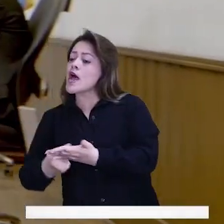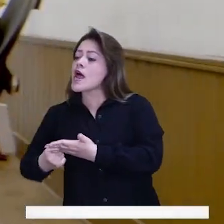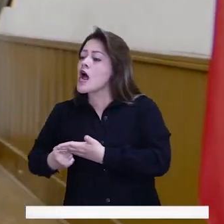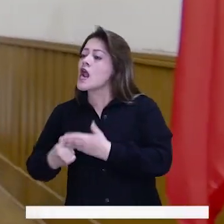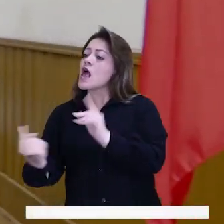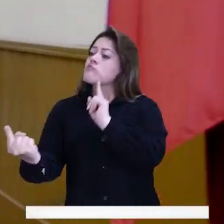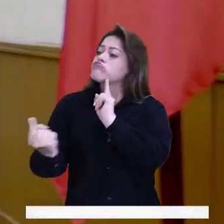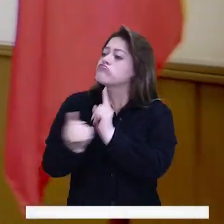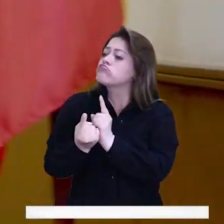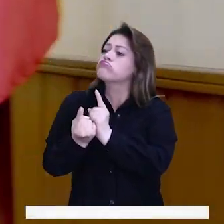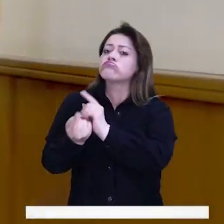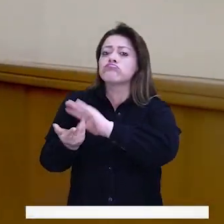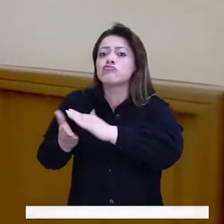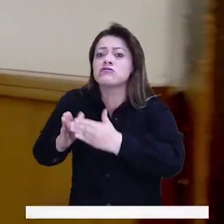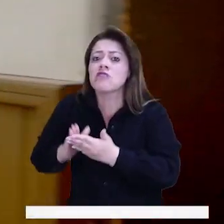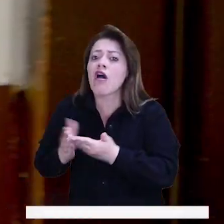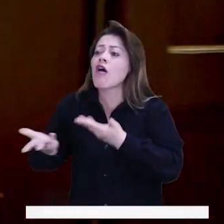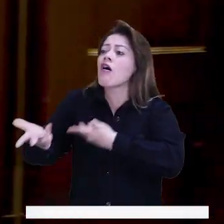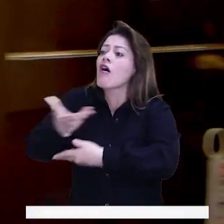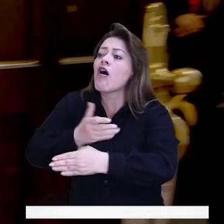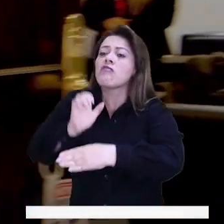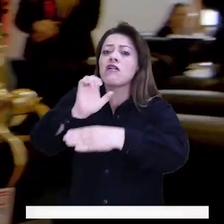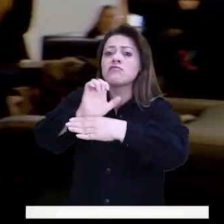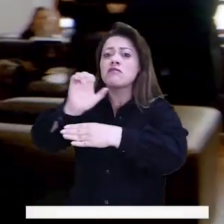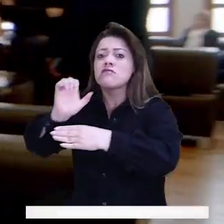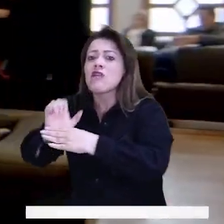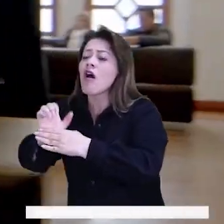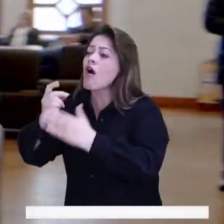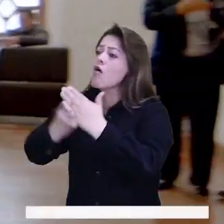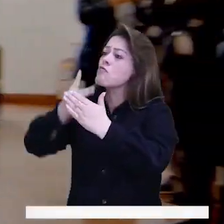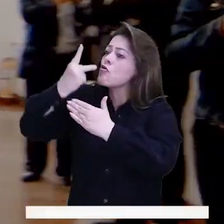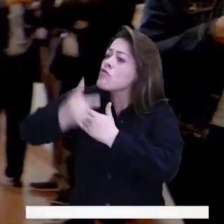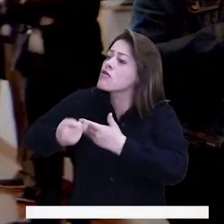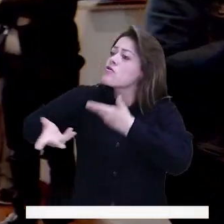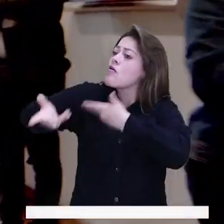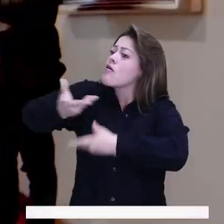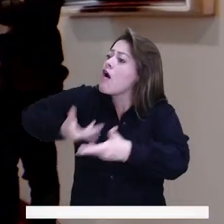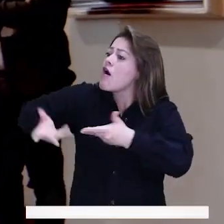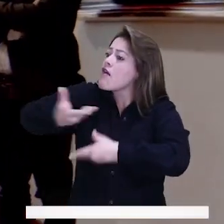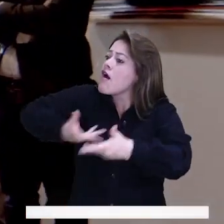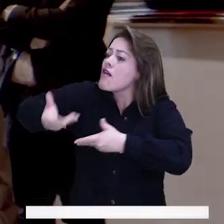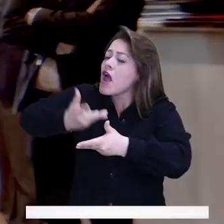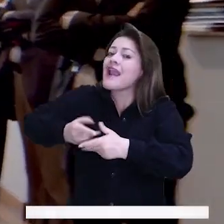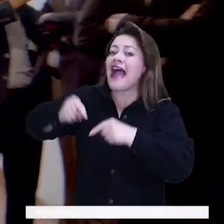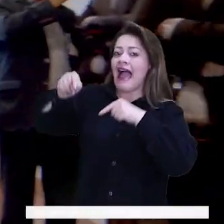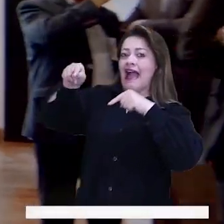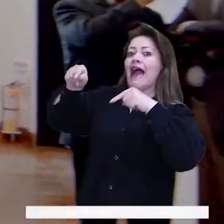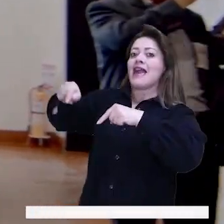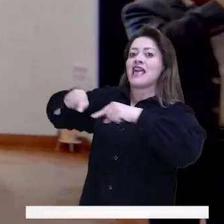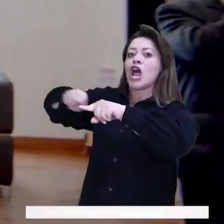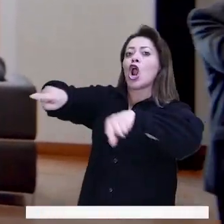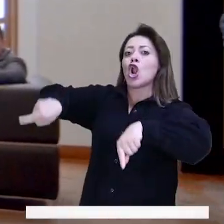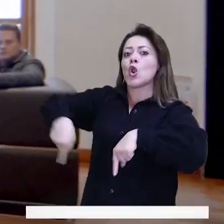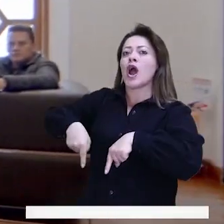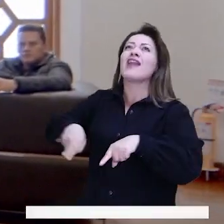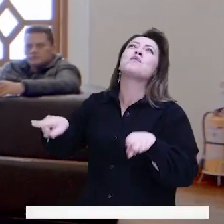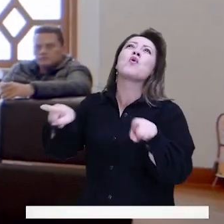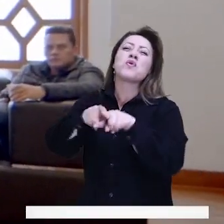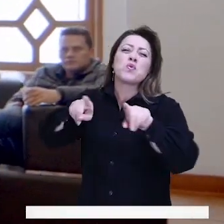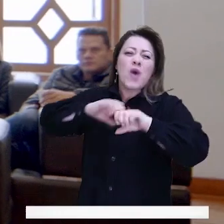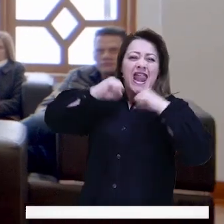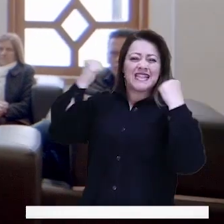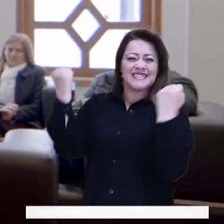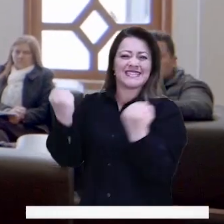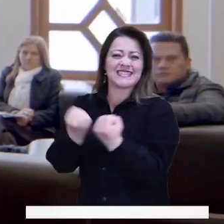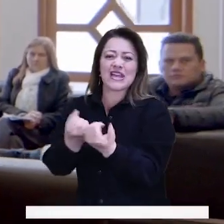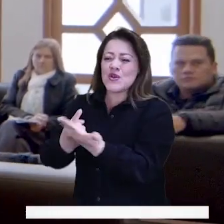con la comunidad, cuando venimos a hablar con los proyectos de acuerdo con las entidades, cuando nosotros presentamos proyectos necesarios, mostramos a ellos